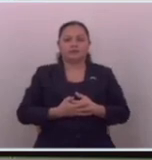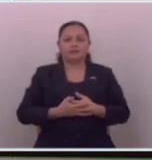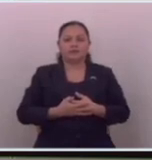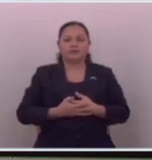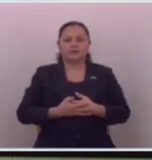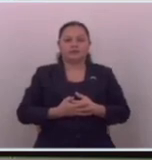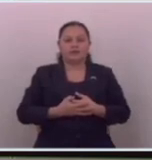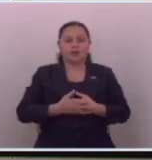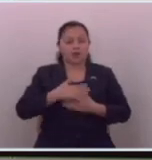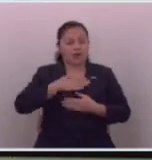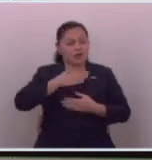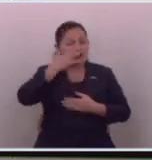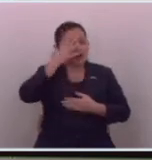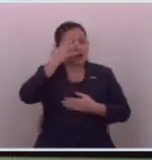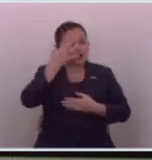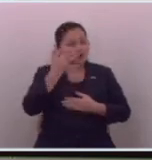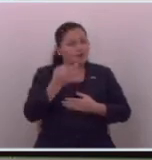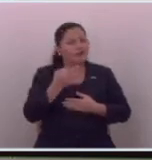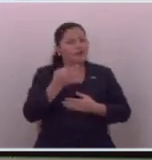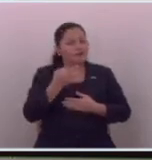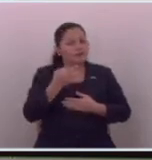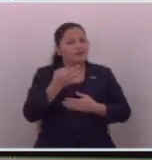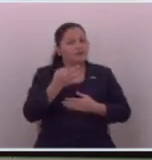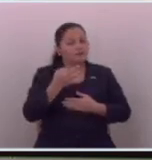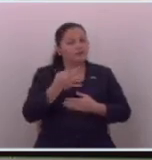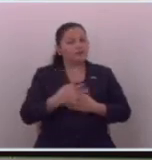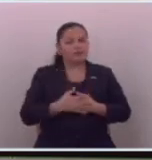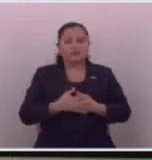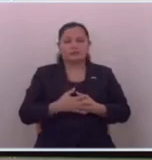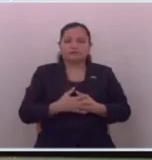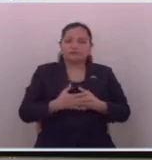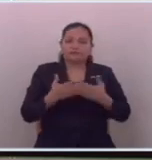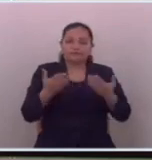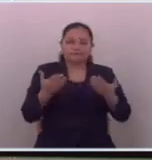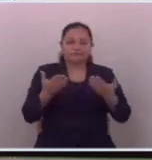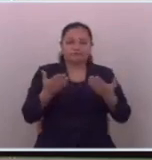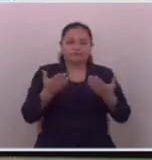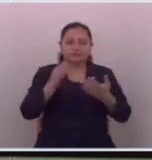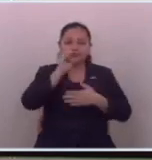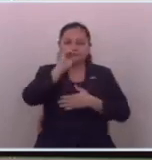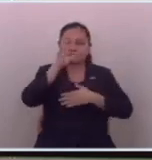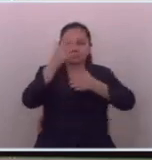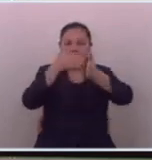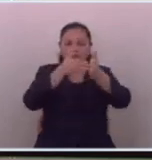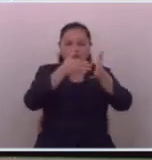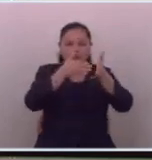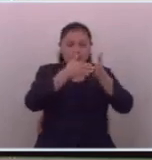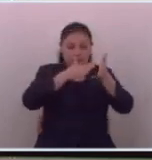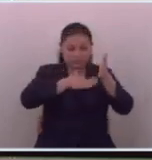yo creo que pues como les decía al principio